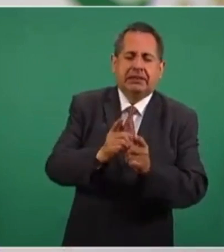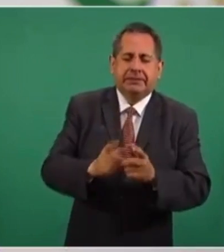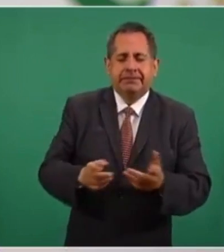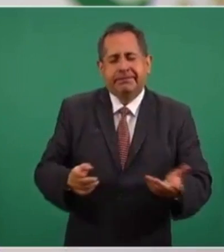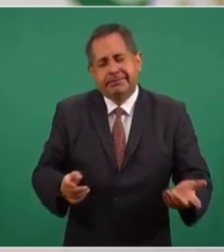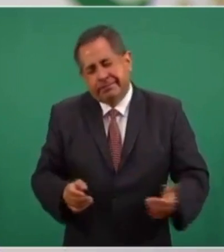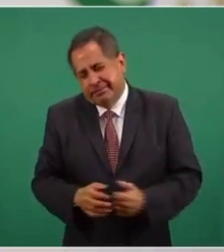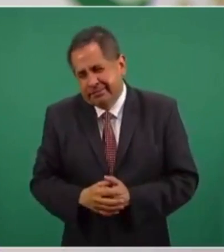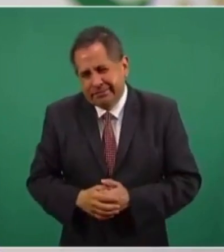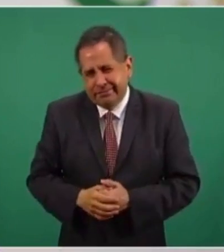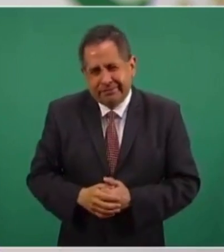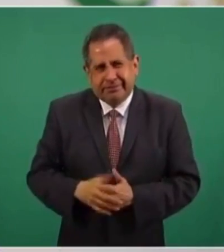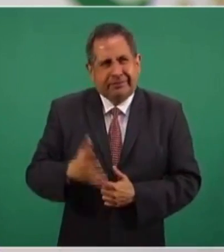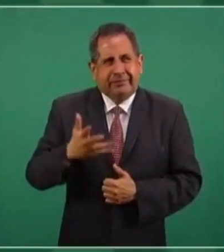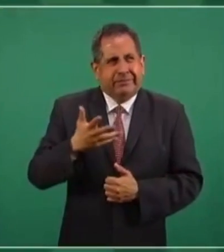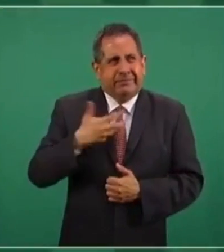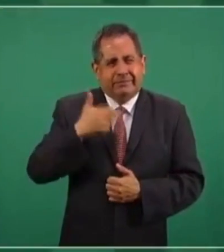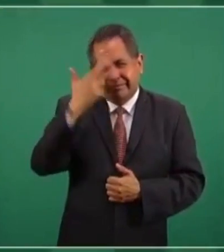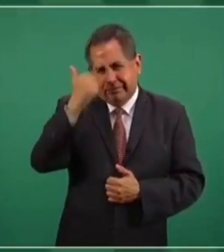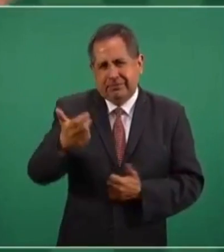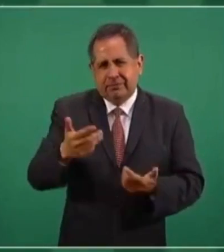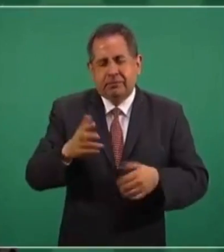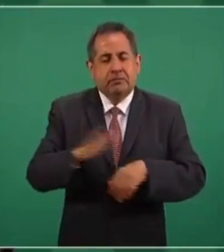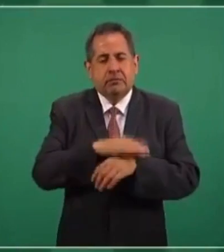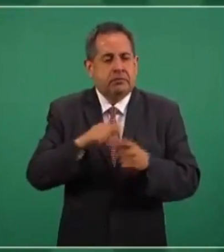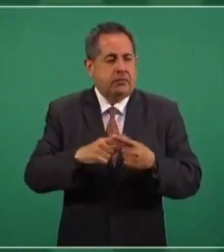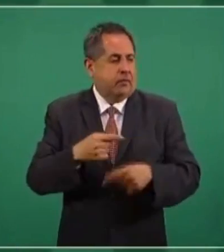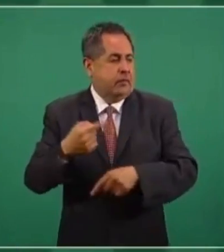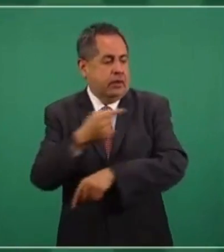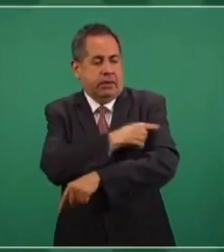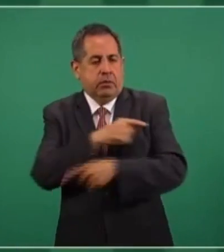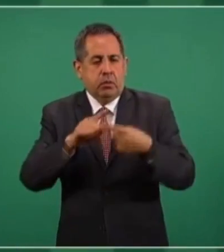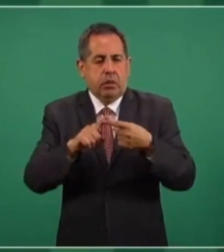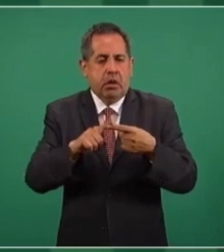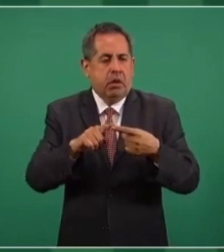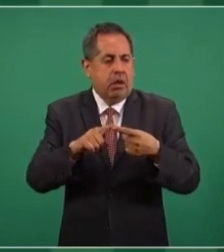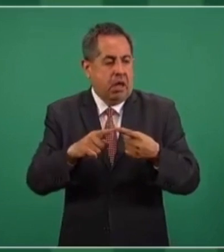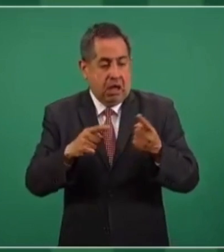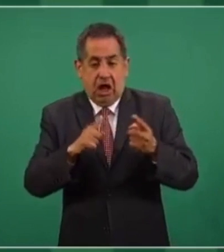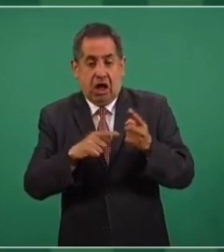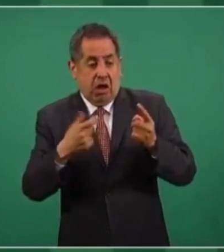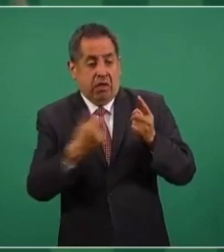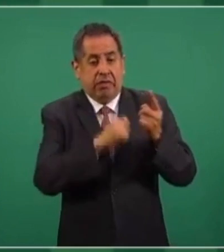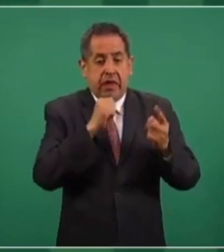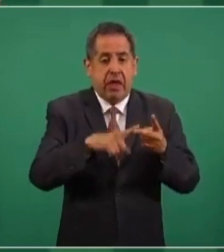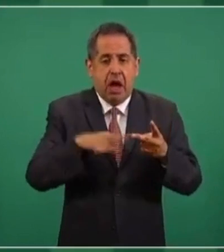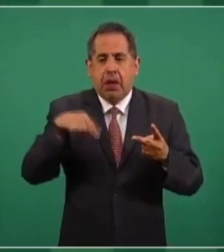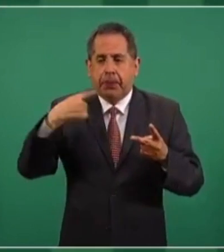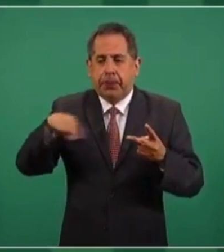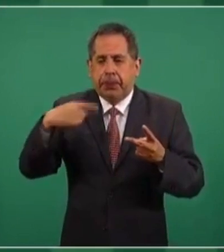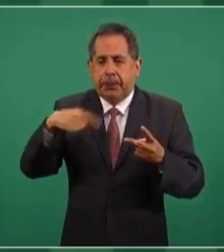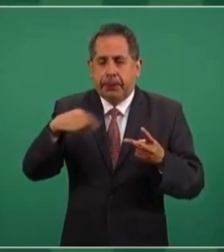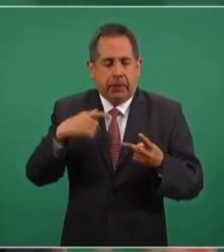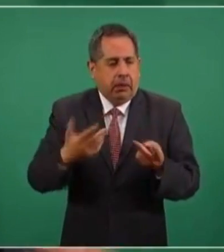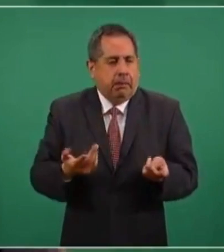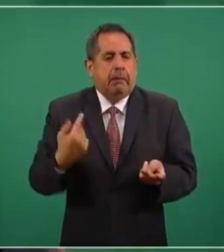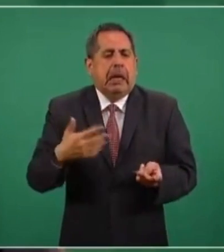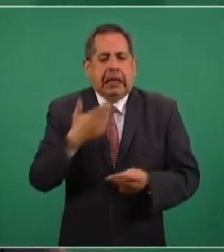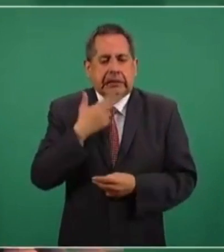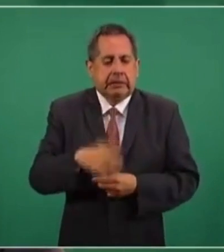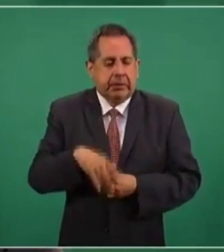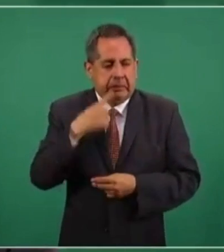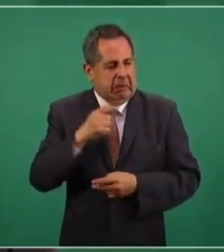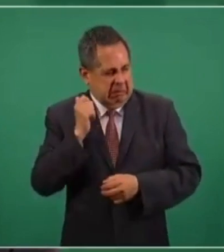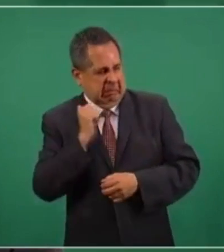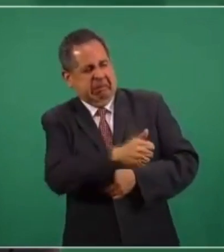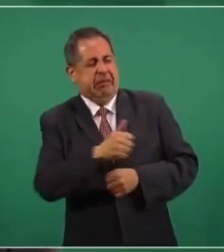Esto carece de sentido en salud pública porque estaríamos desperdiciando una dosis ya aplicada al tener a sujetos que no tienen